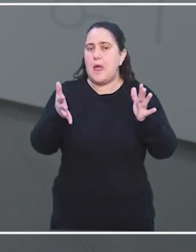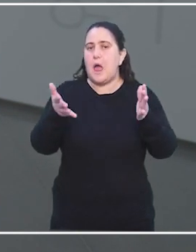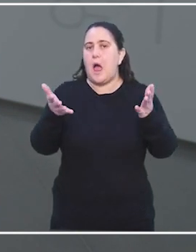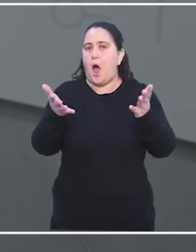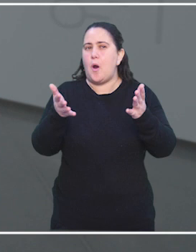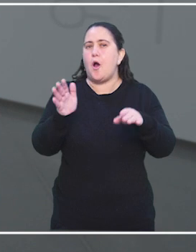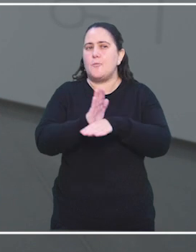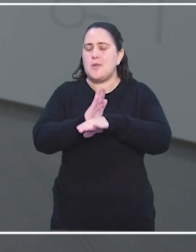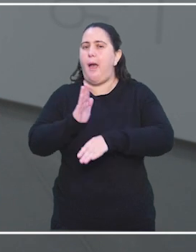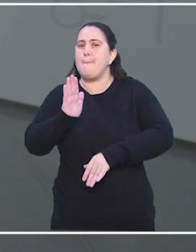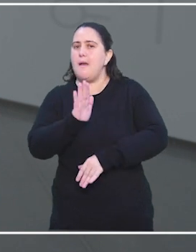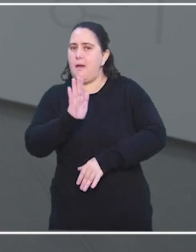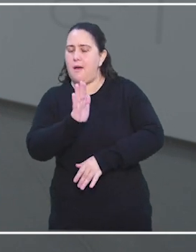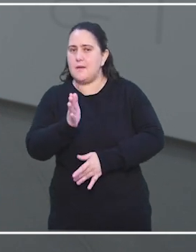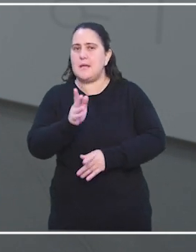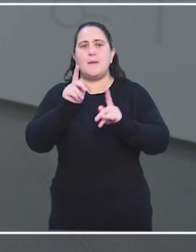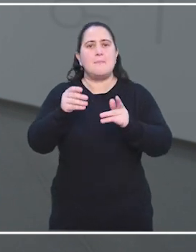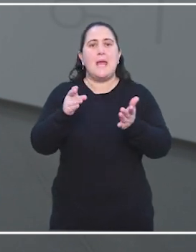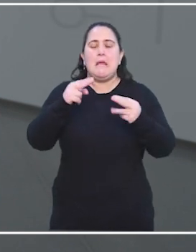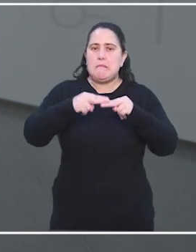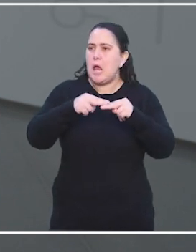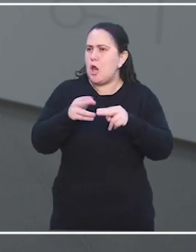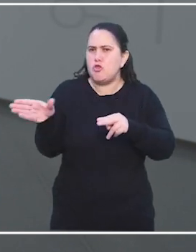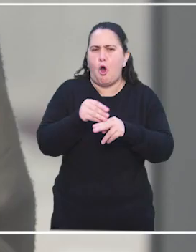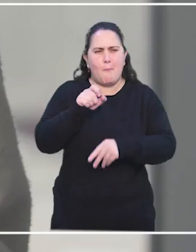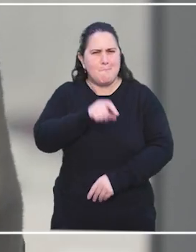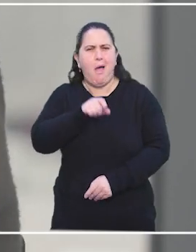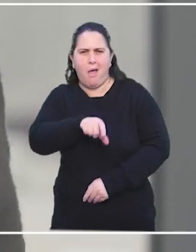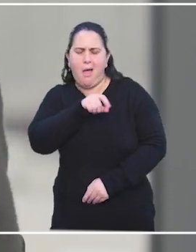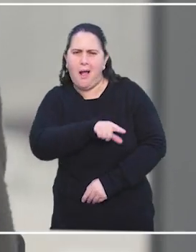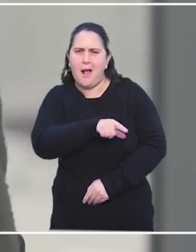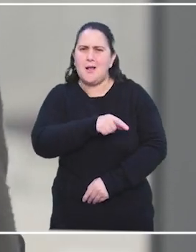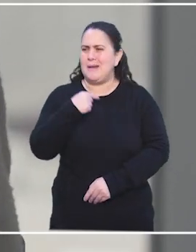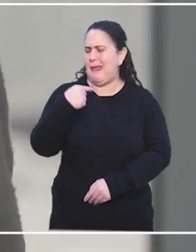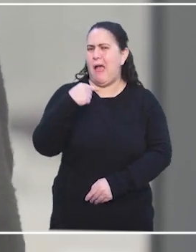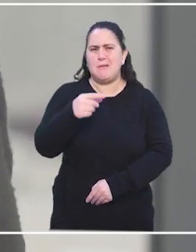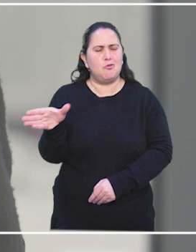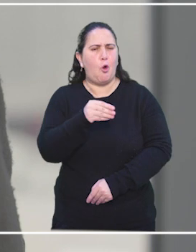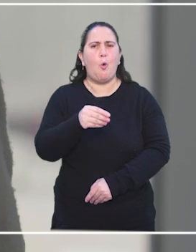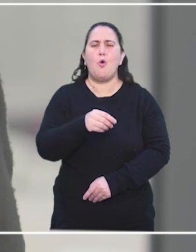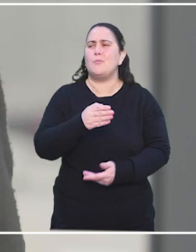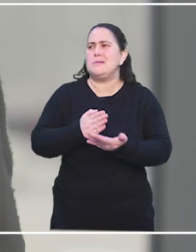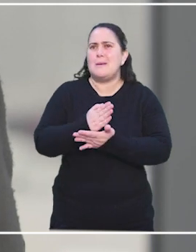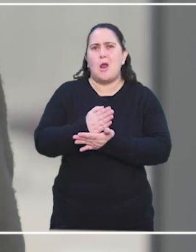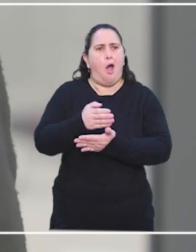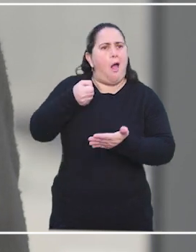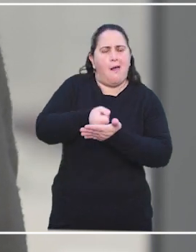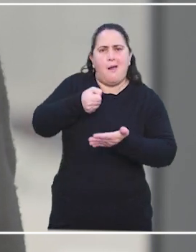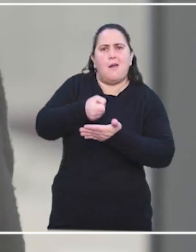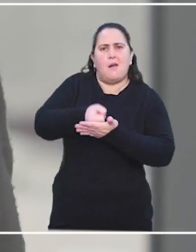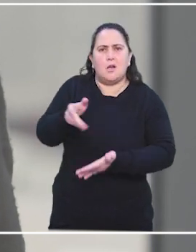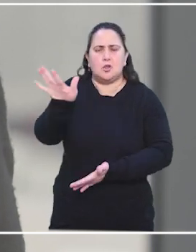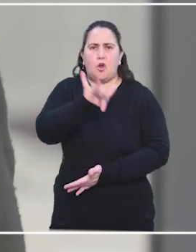amenazada y que todo en Internet está malo, que estamos todos así como luchando de día a día